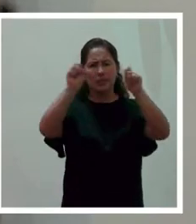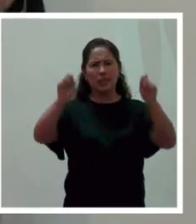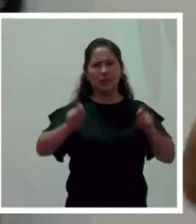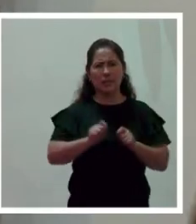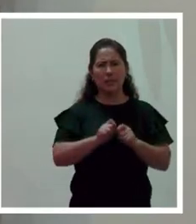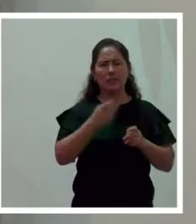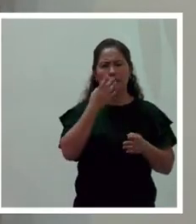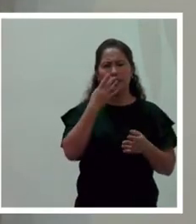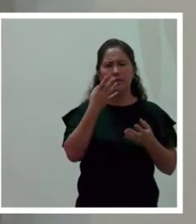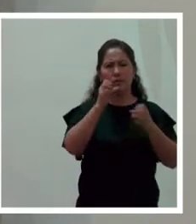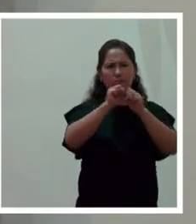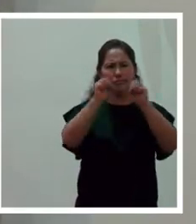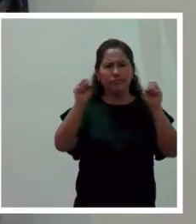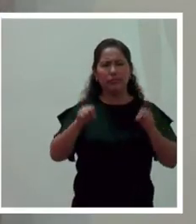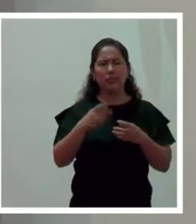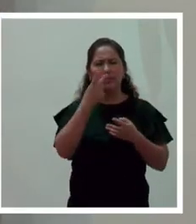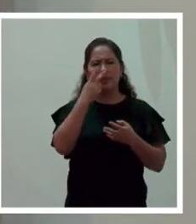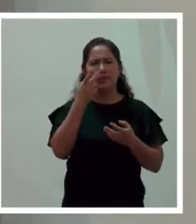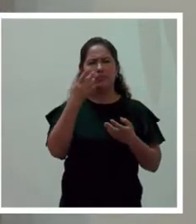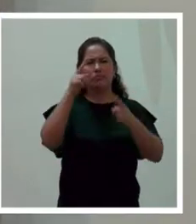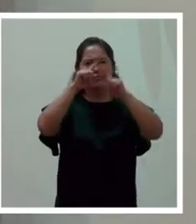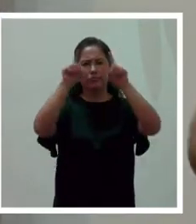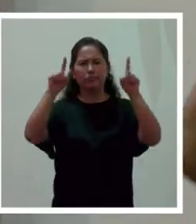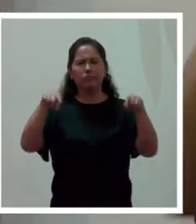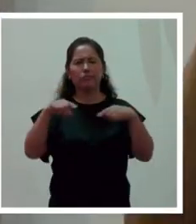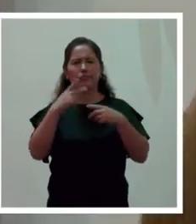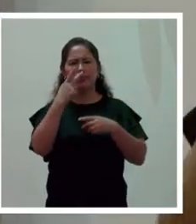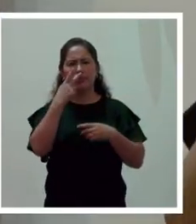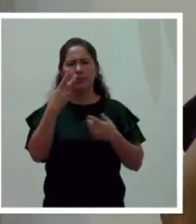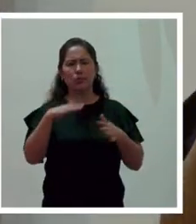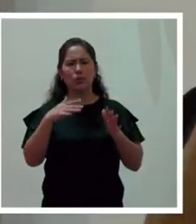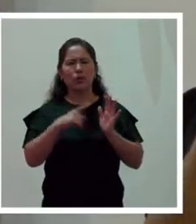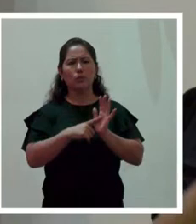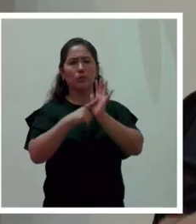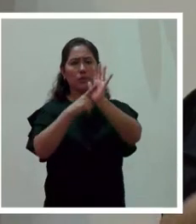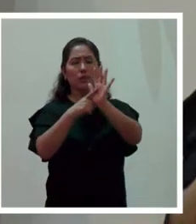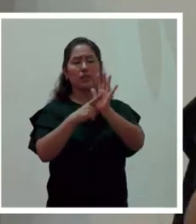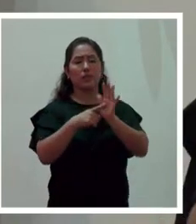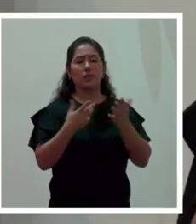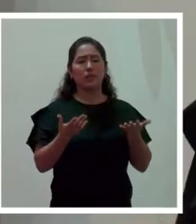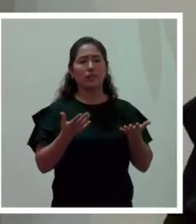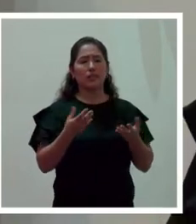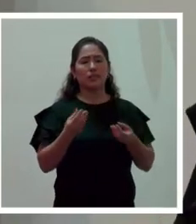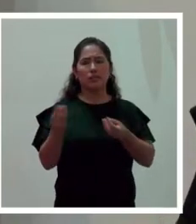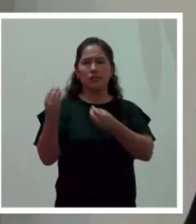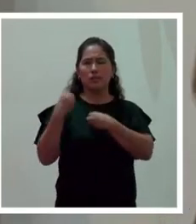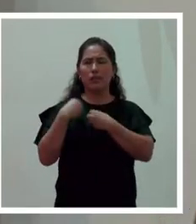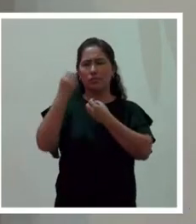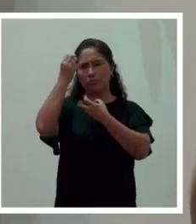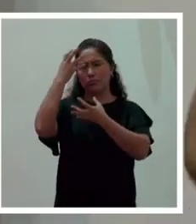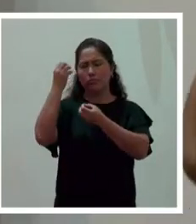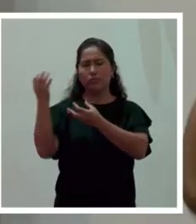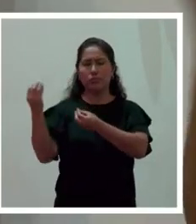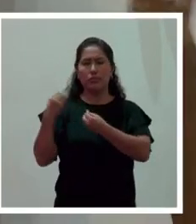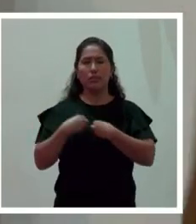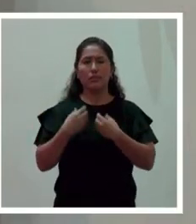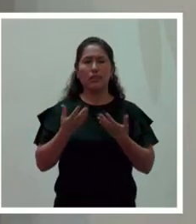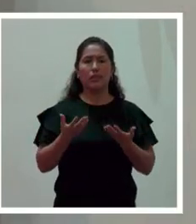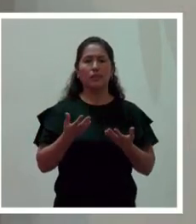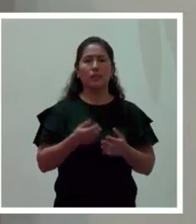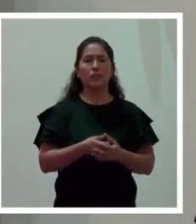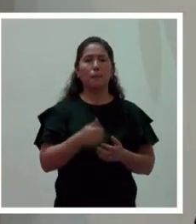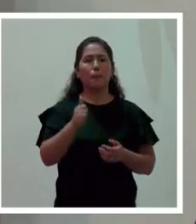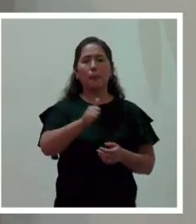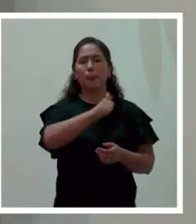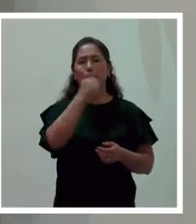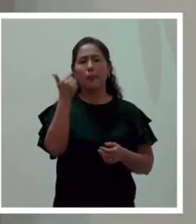donde tenemos un marco general que justamente la primera ponencia nos ha brindado. Y por otro lado,